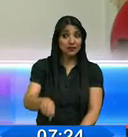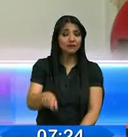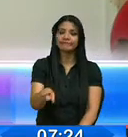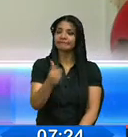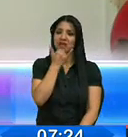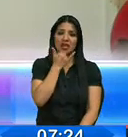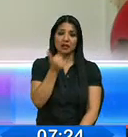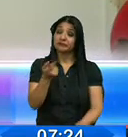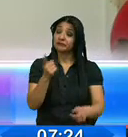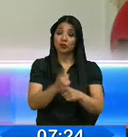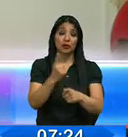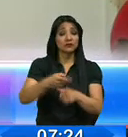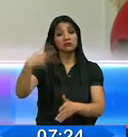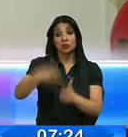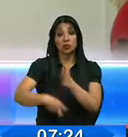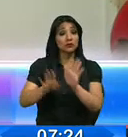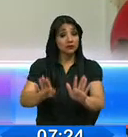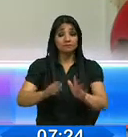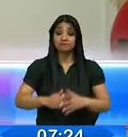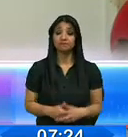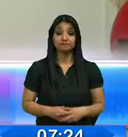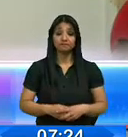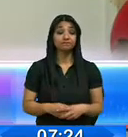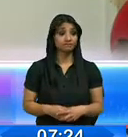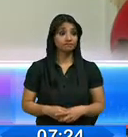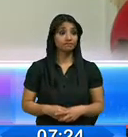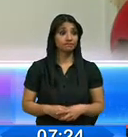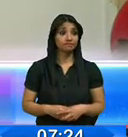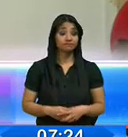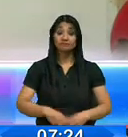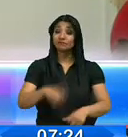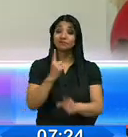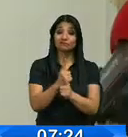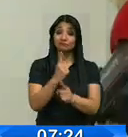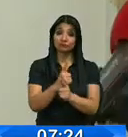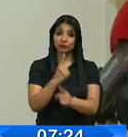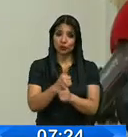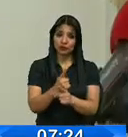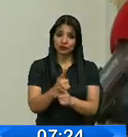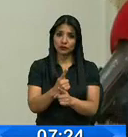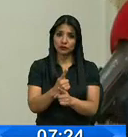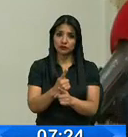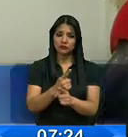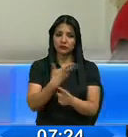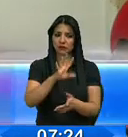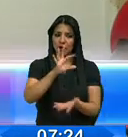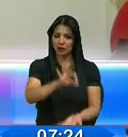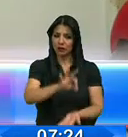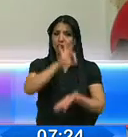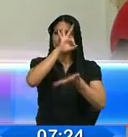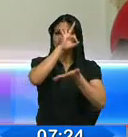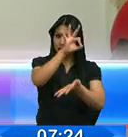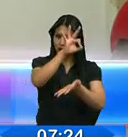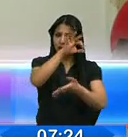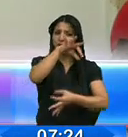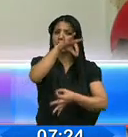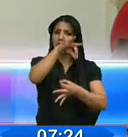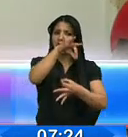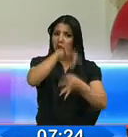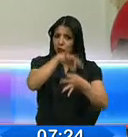esta impugnación y que causaron con esto el atraso